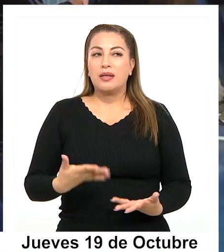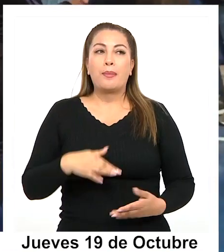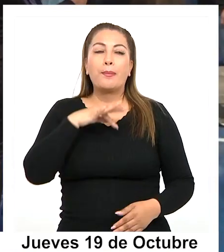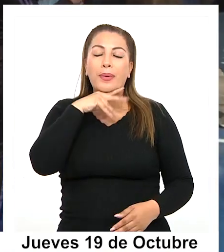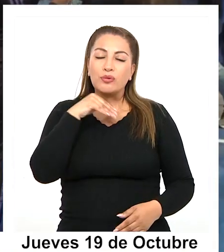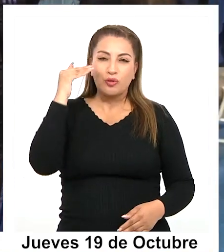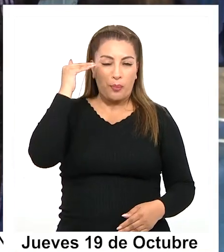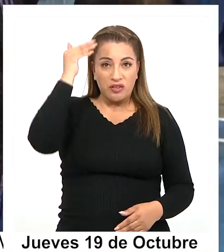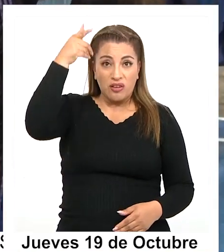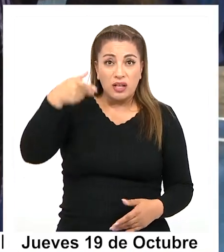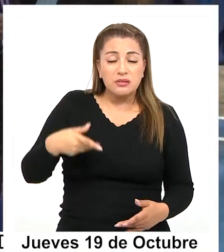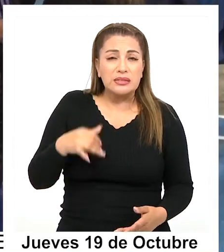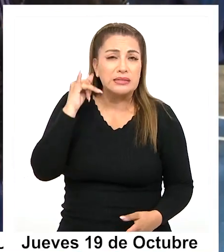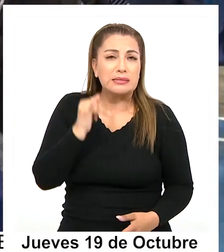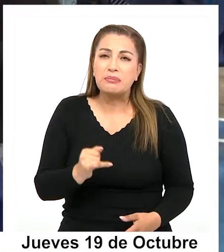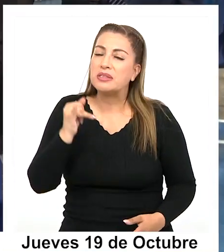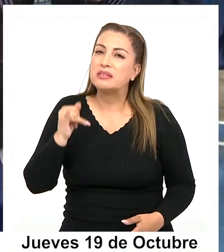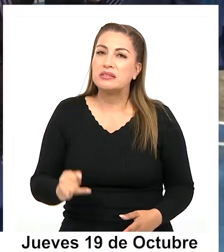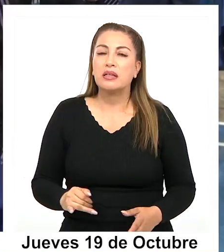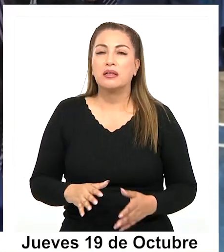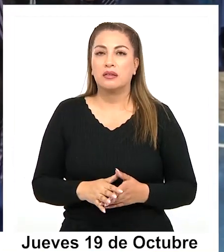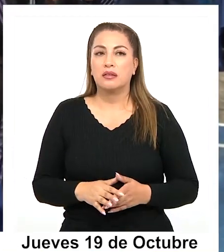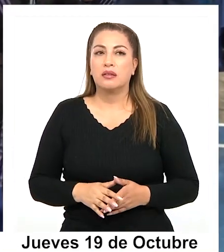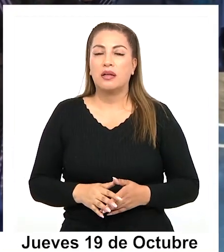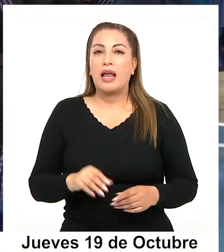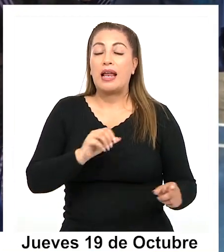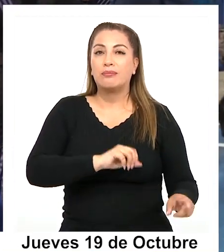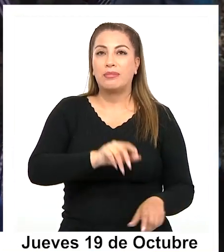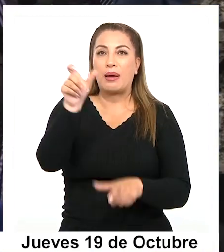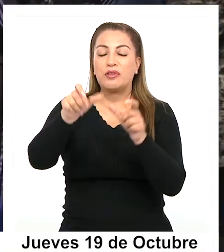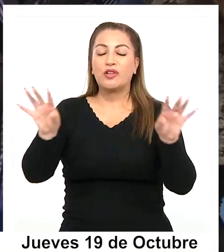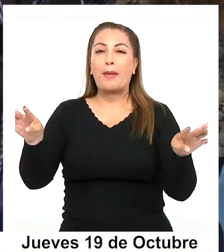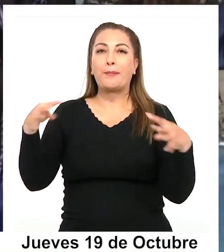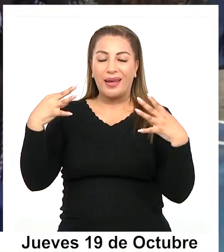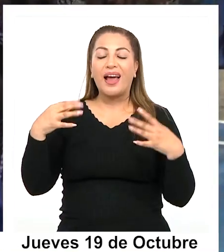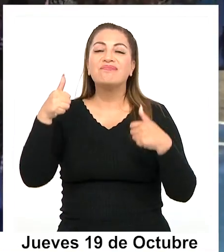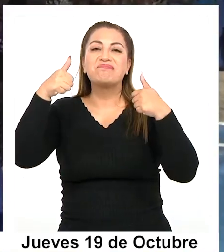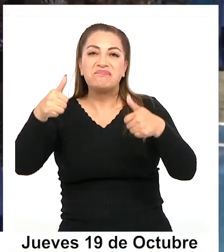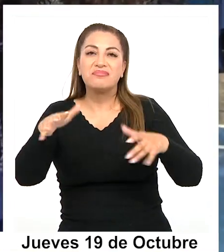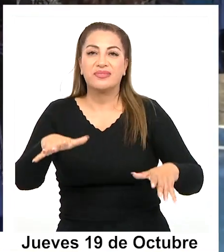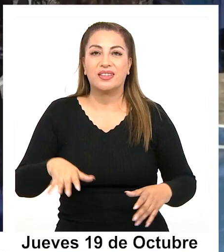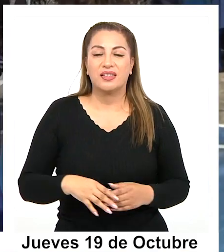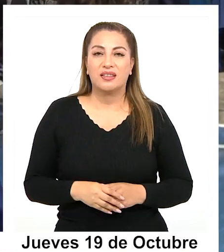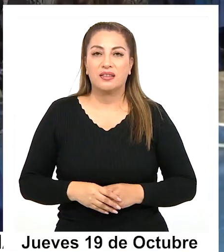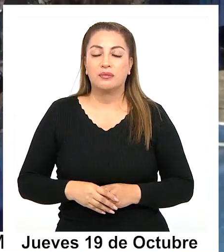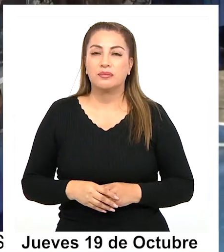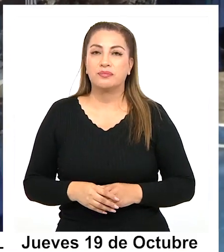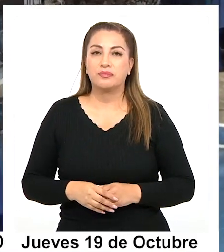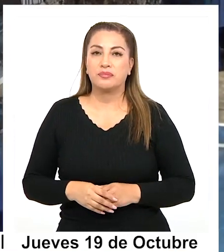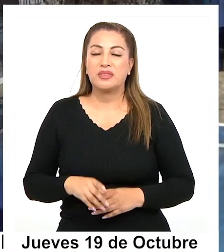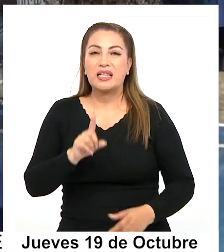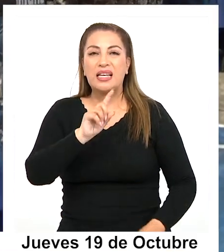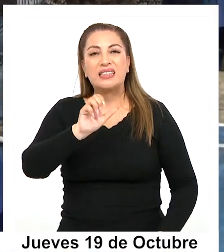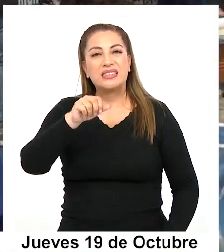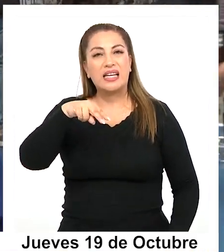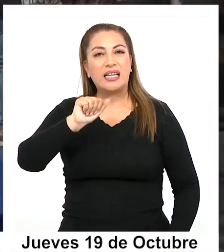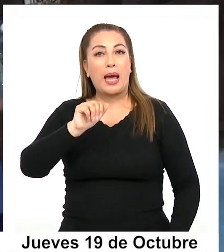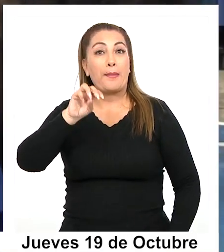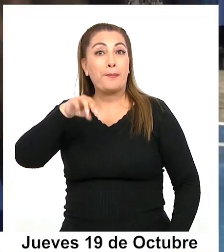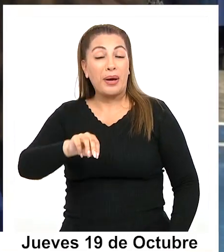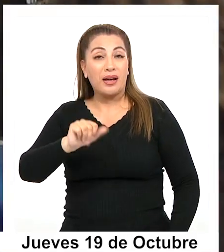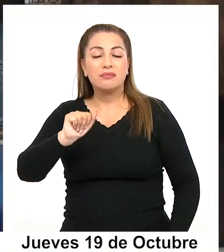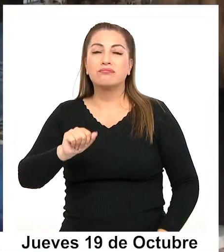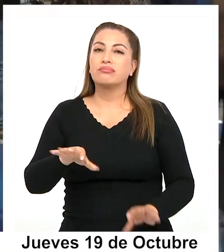porque cada vez estamos siendo más visibles a la sociedad, a la comunidad y se agradece a Senama por este